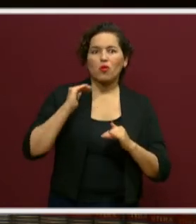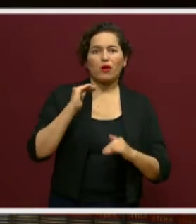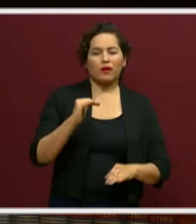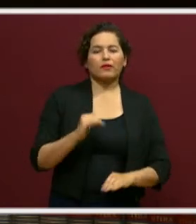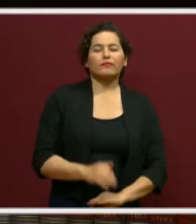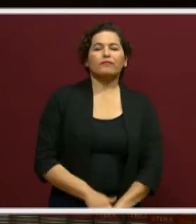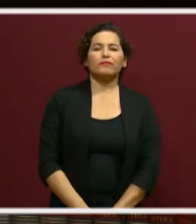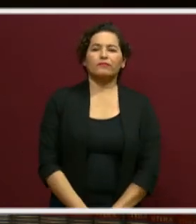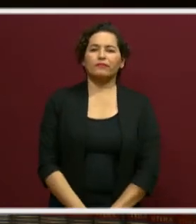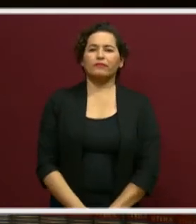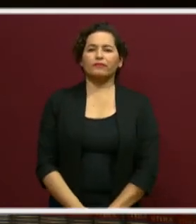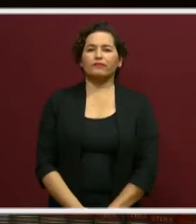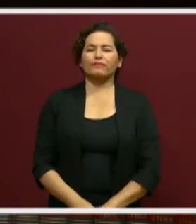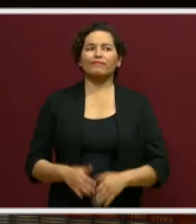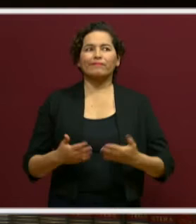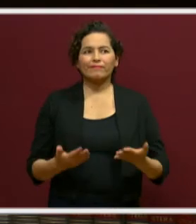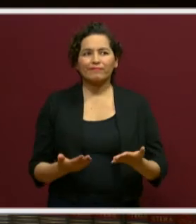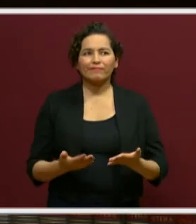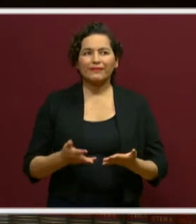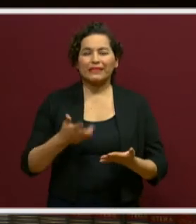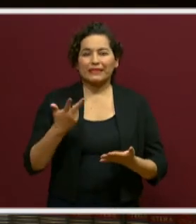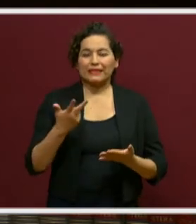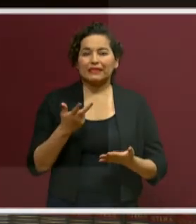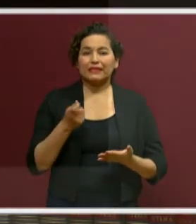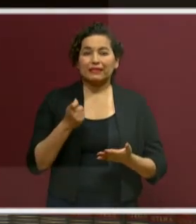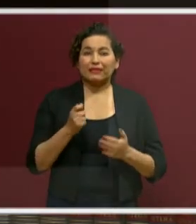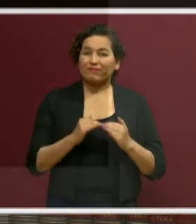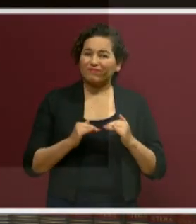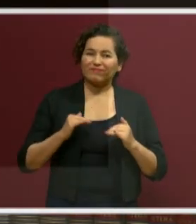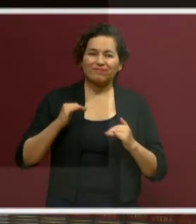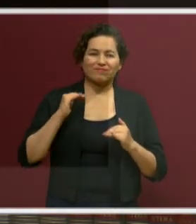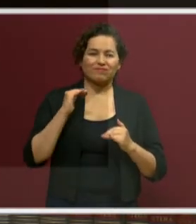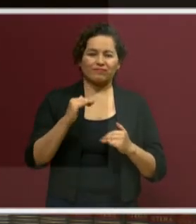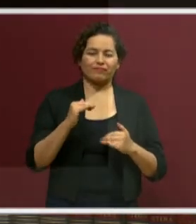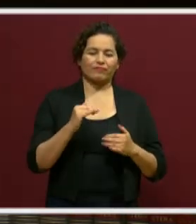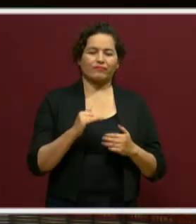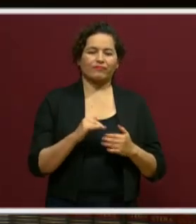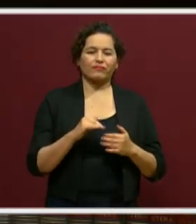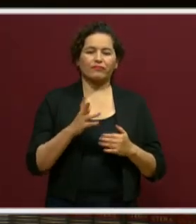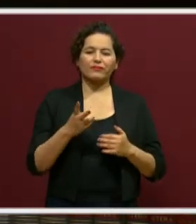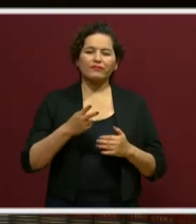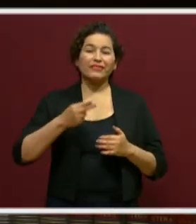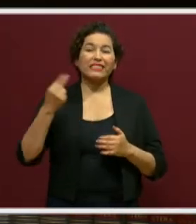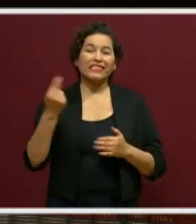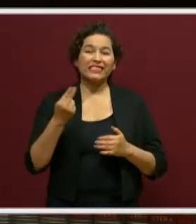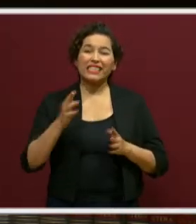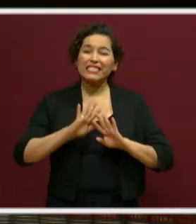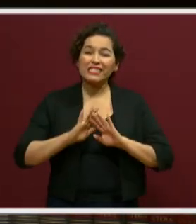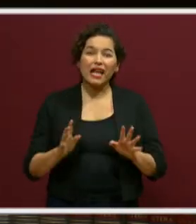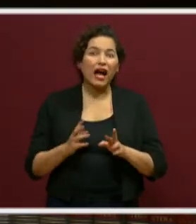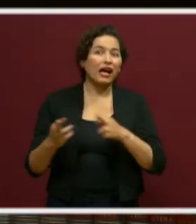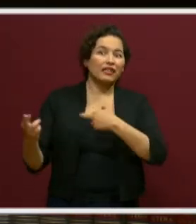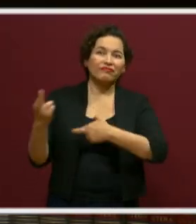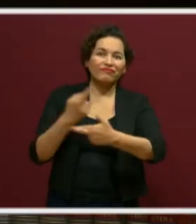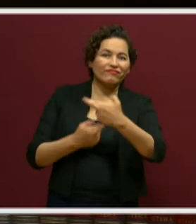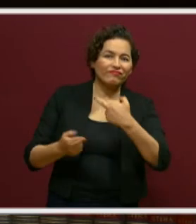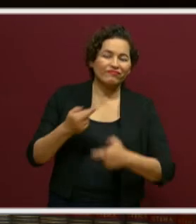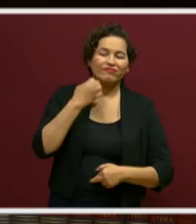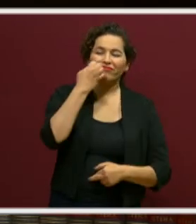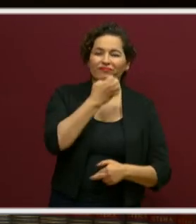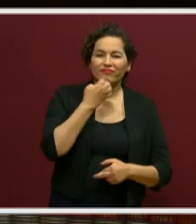presencial. Entonces, pues esto es altísimo. Esto denota la necesidad que tienen los alumnos de la